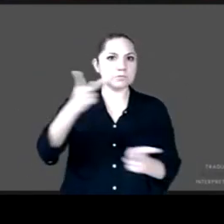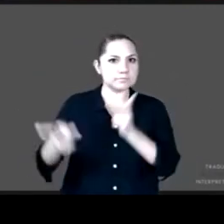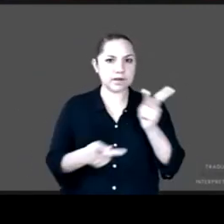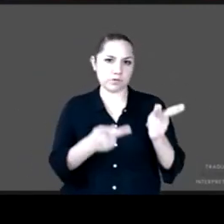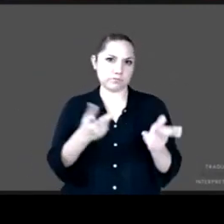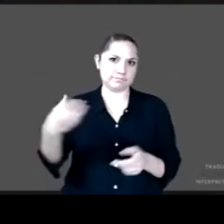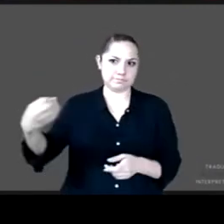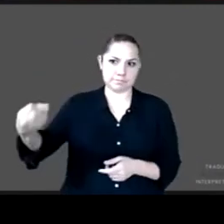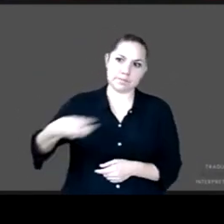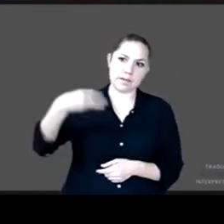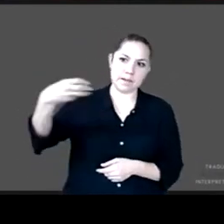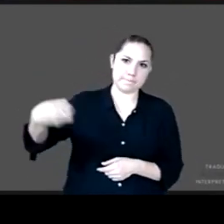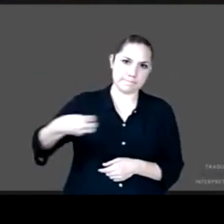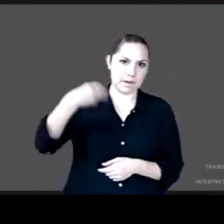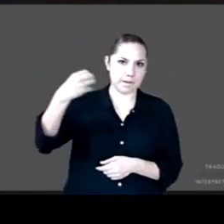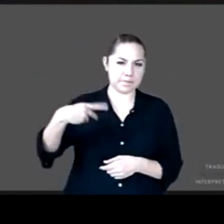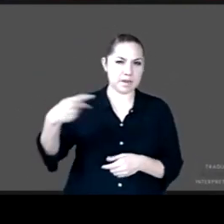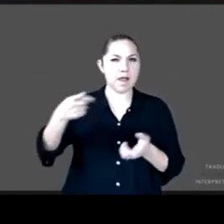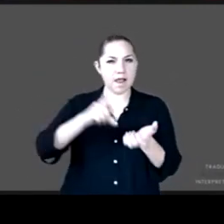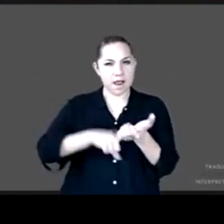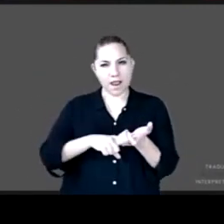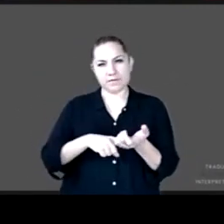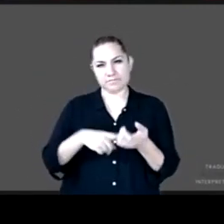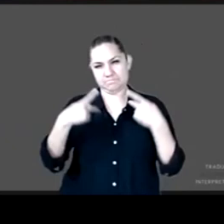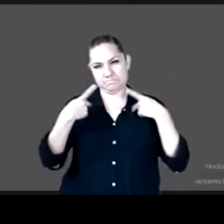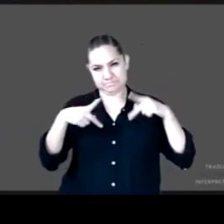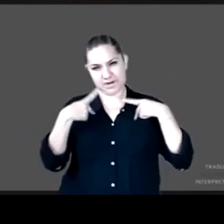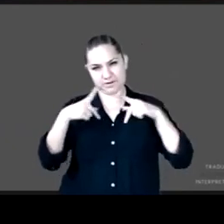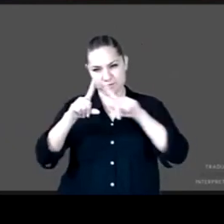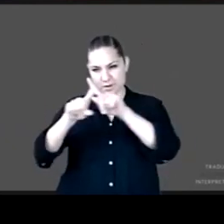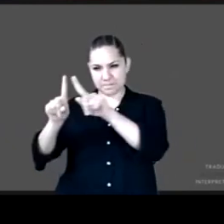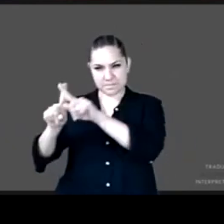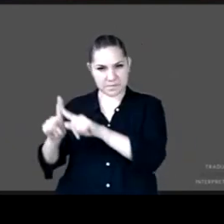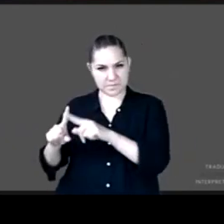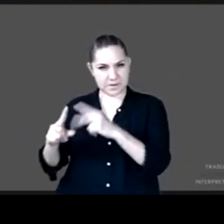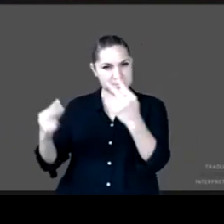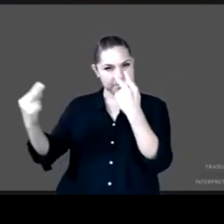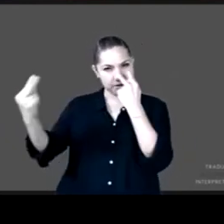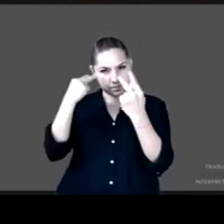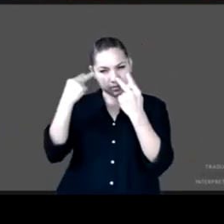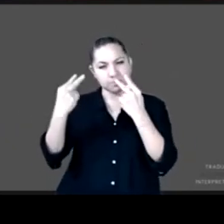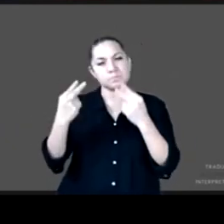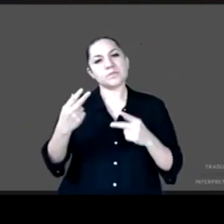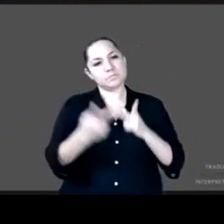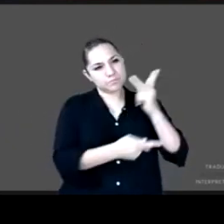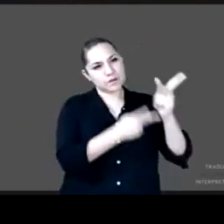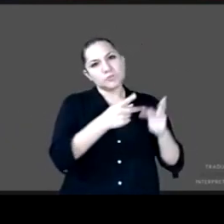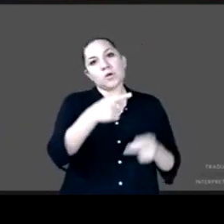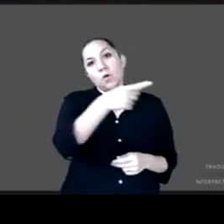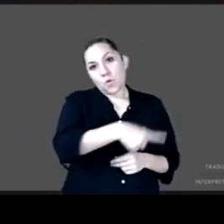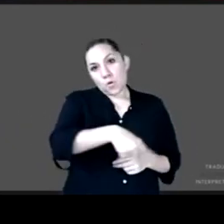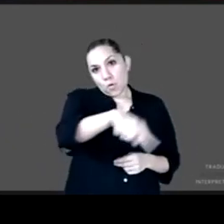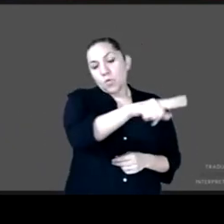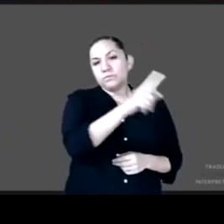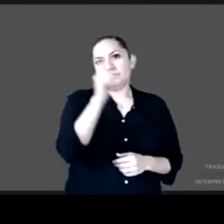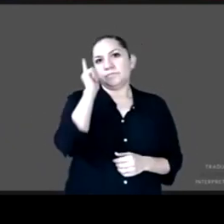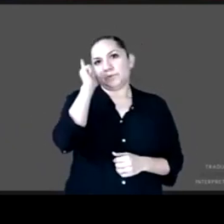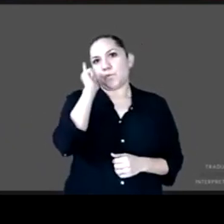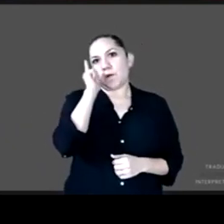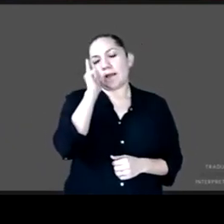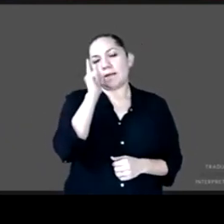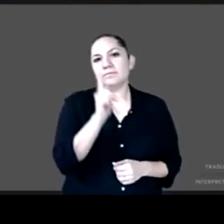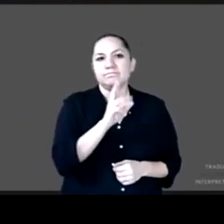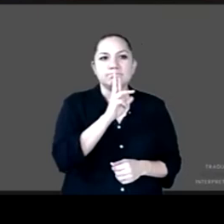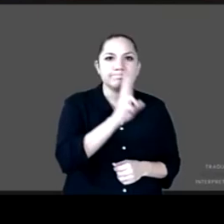desde la audiencia de este conversatorio y suplicarles a ustedes pues las respuestas más breves posibles